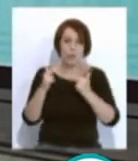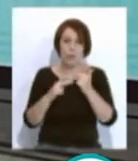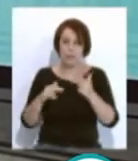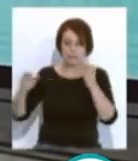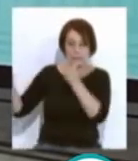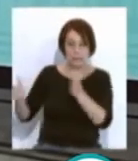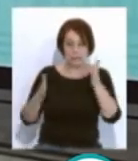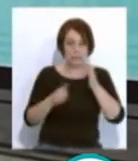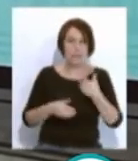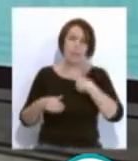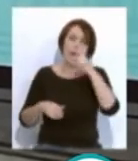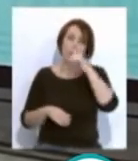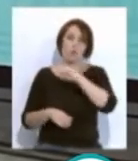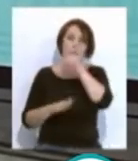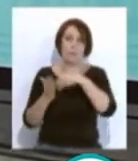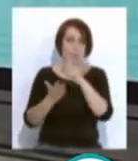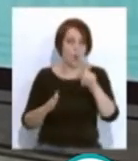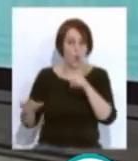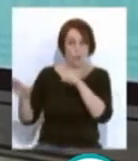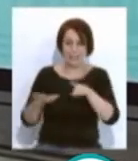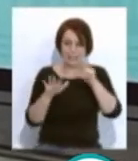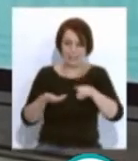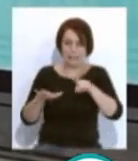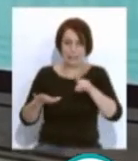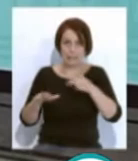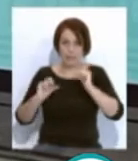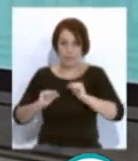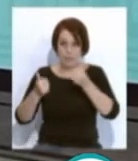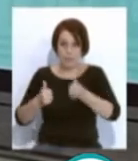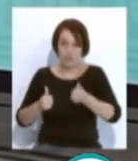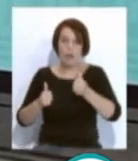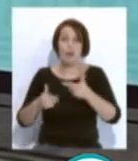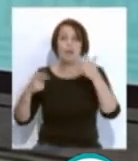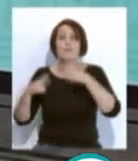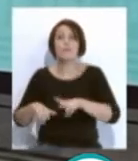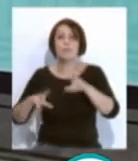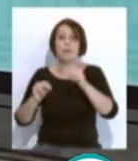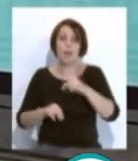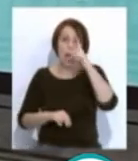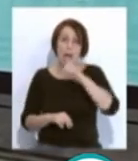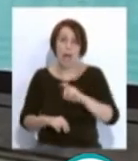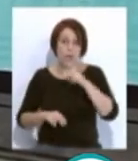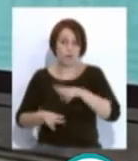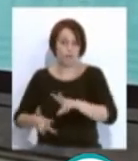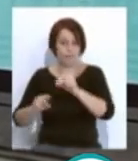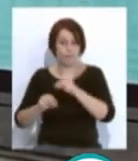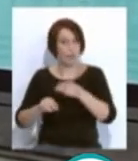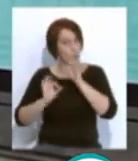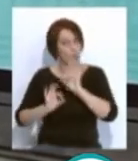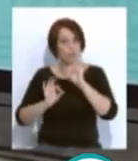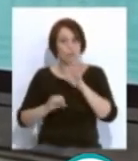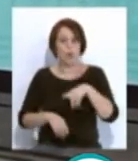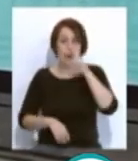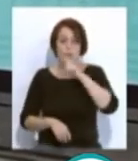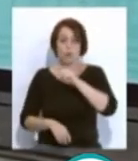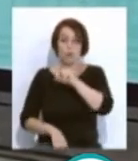semestre del 2021 empezarán las obras que esperamos que terminen cuando termine el año, vayan terminando a lo largo del